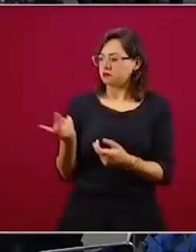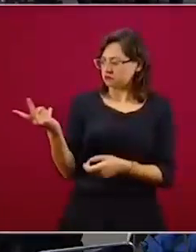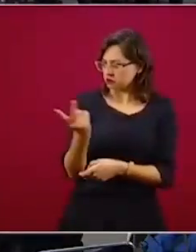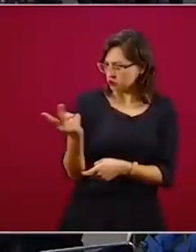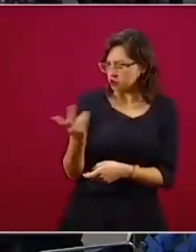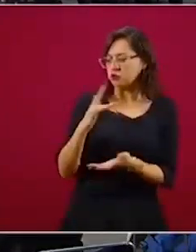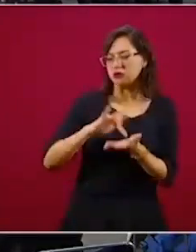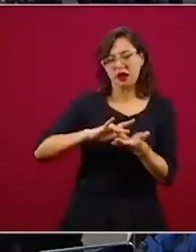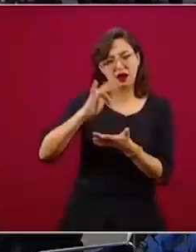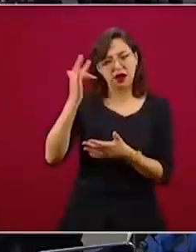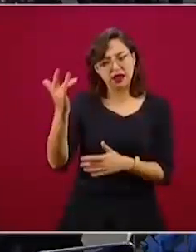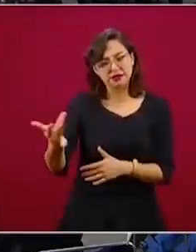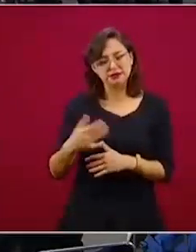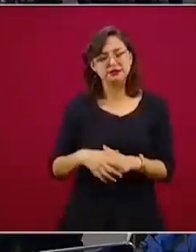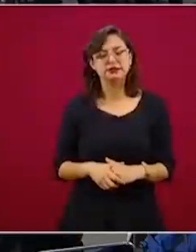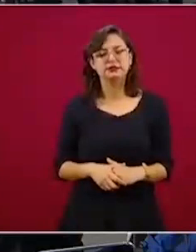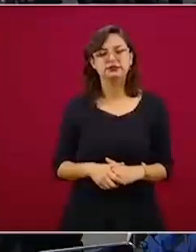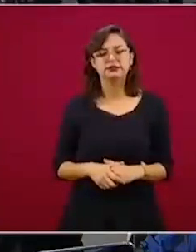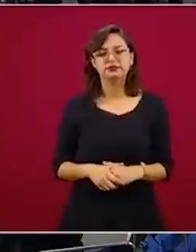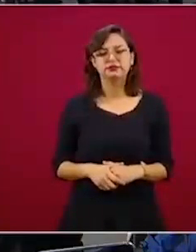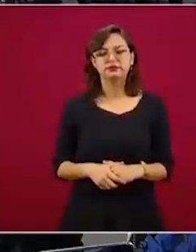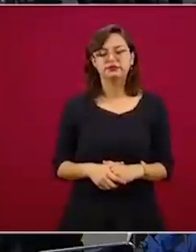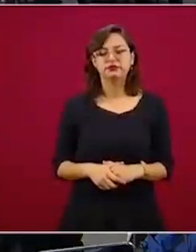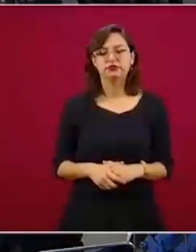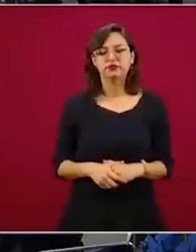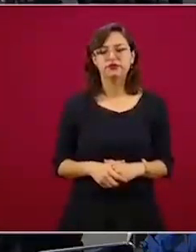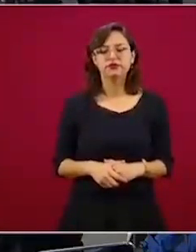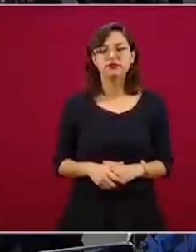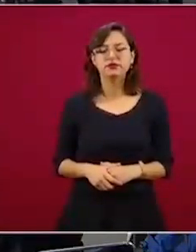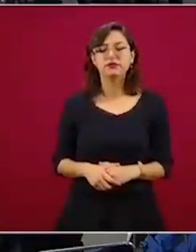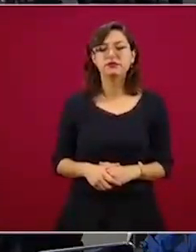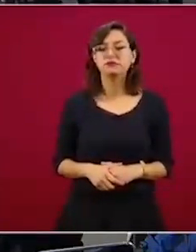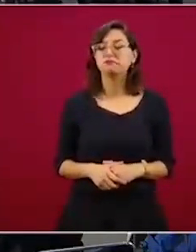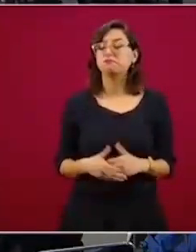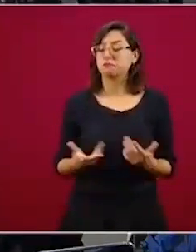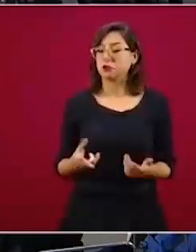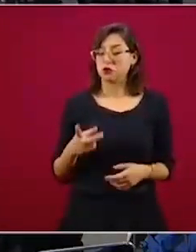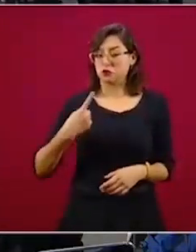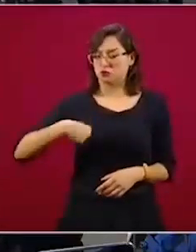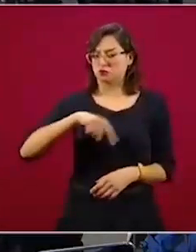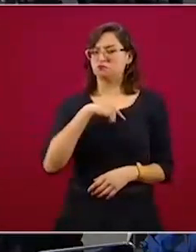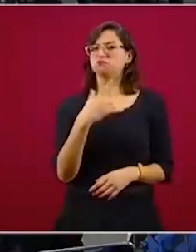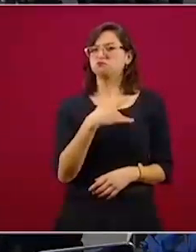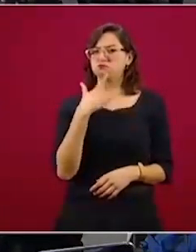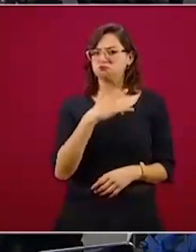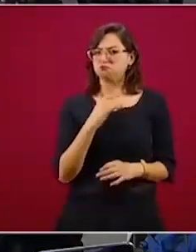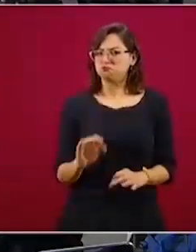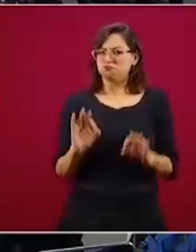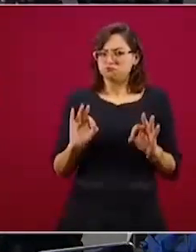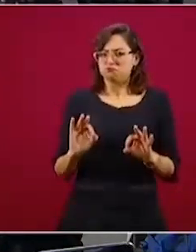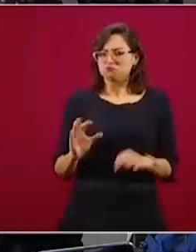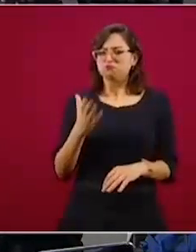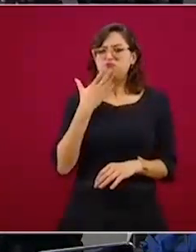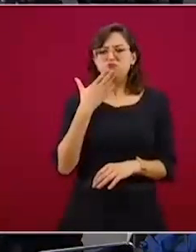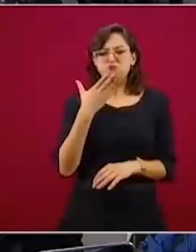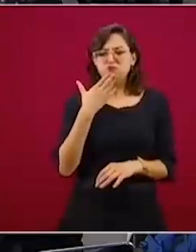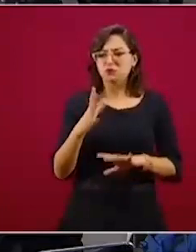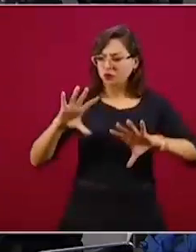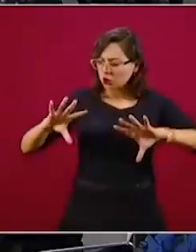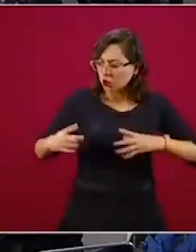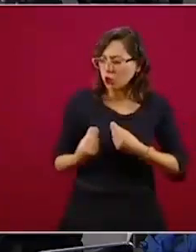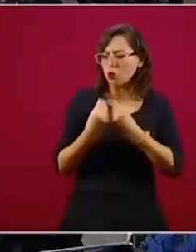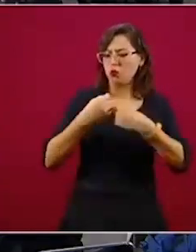vemos con muy buen, con una muy excelente señal de nuestra parte el continuar, como siempre, trabajando juntos